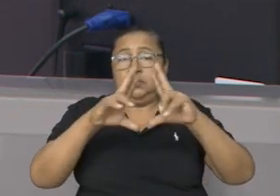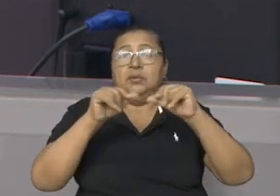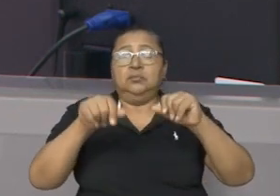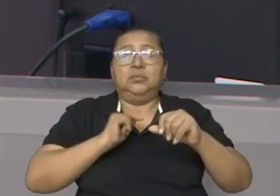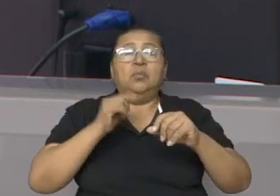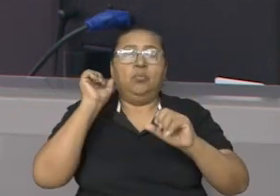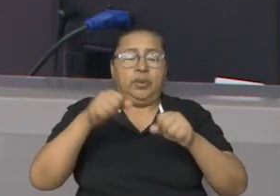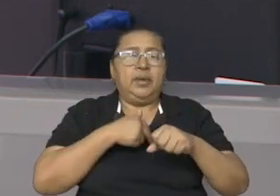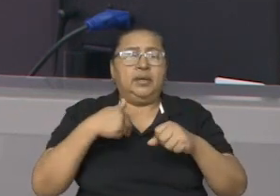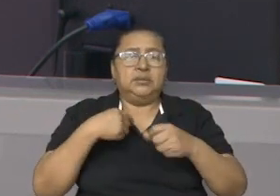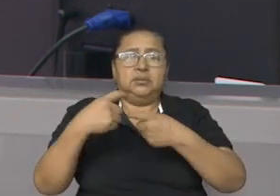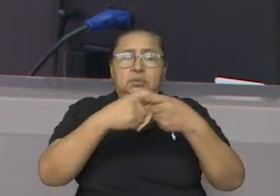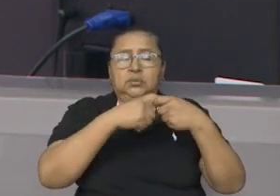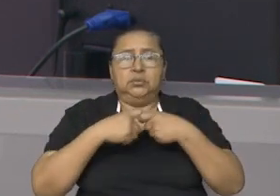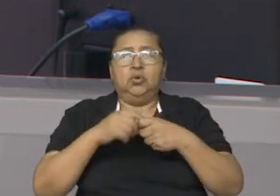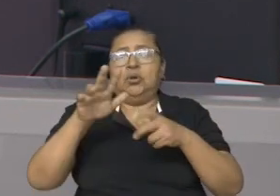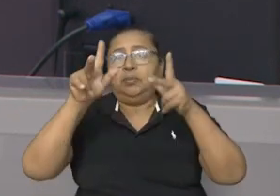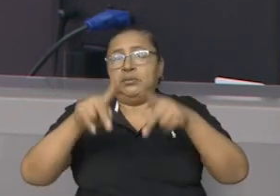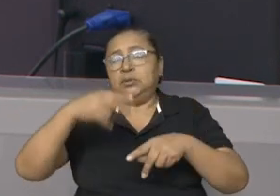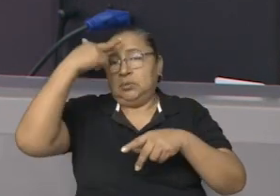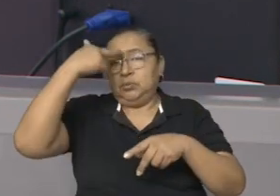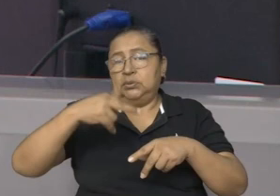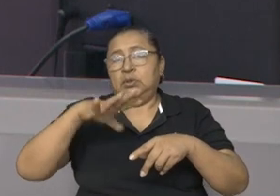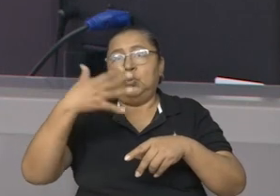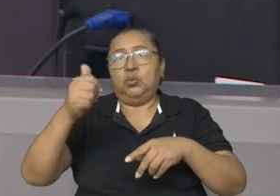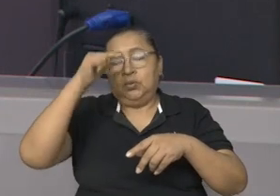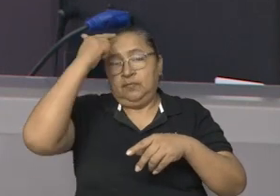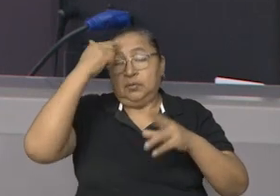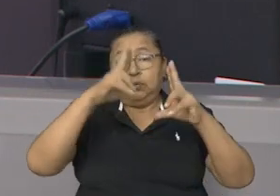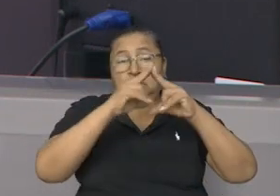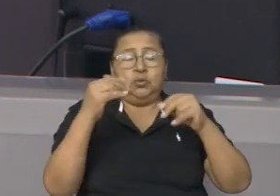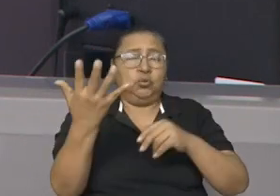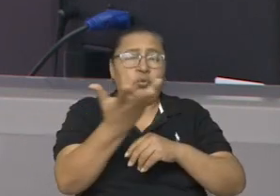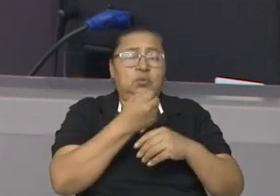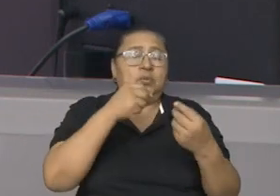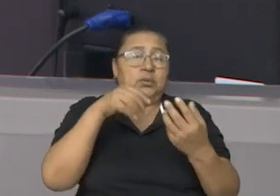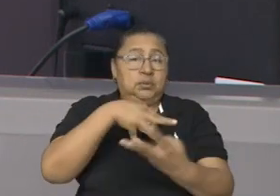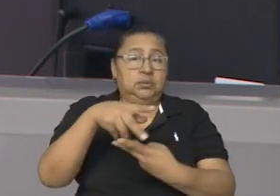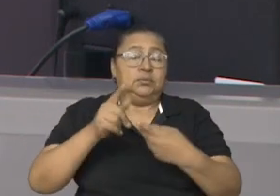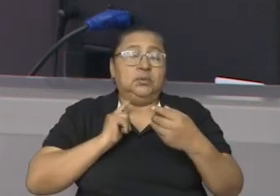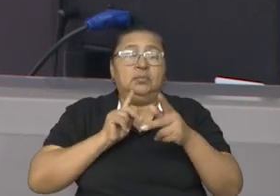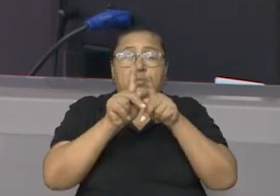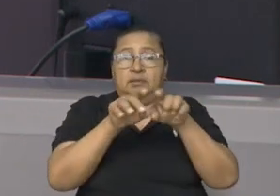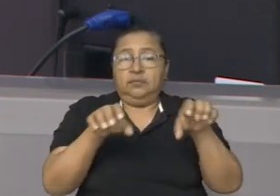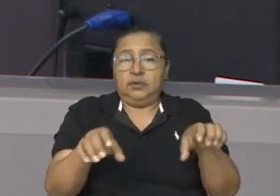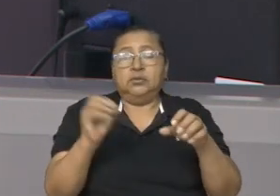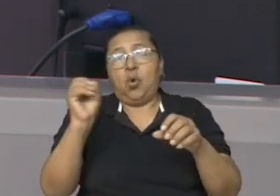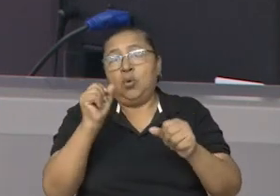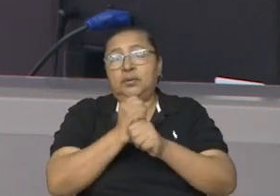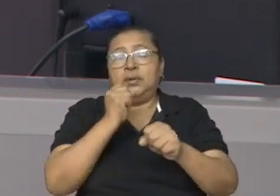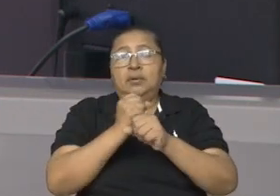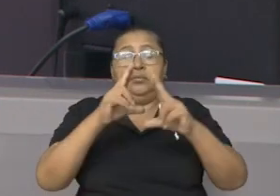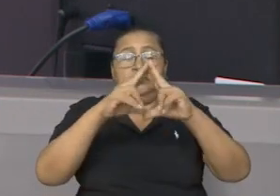estará facultada para coordinar con las autoridades competentes del Gobierno de Nicaragua todo lo relativo a la planificación y operación